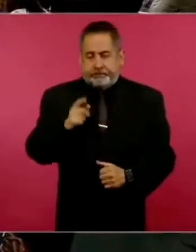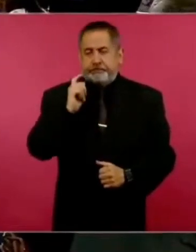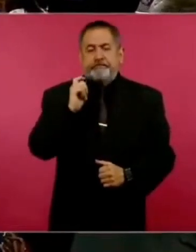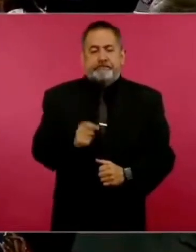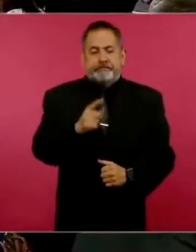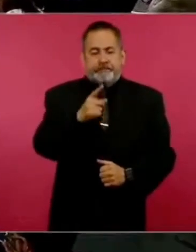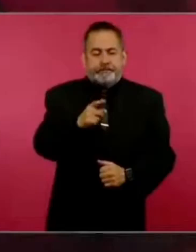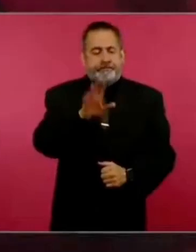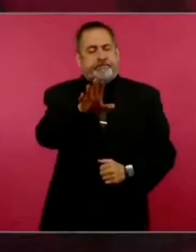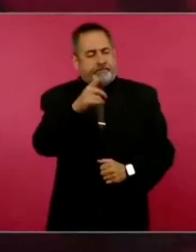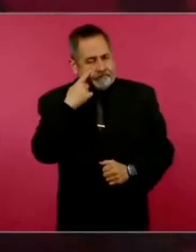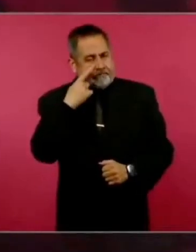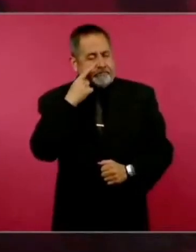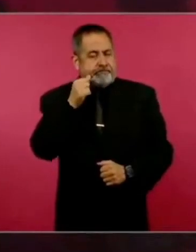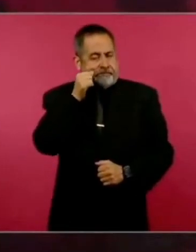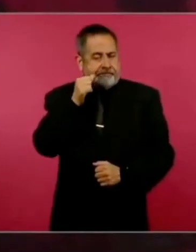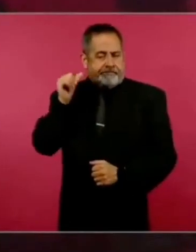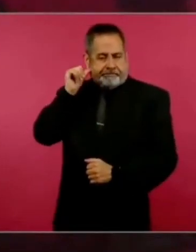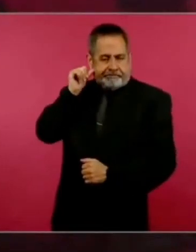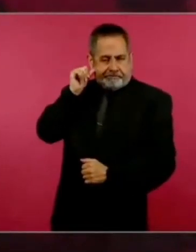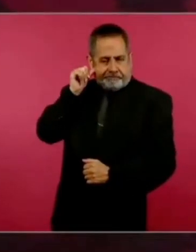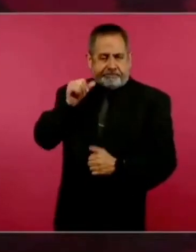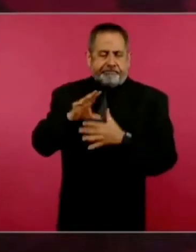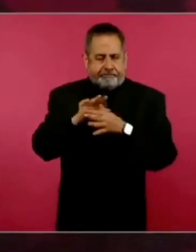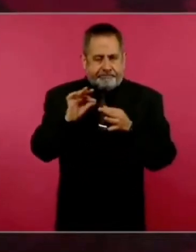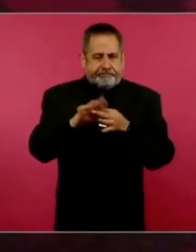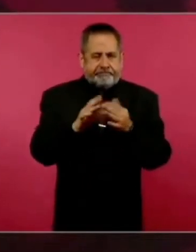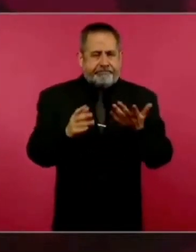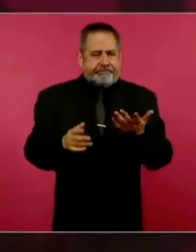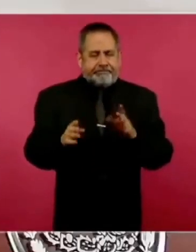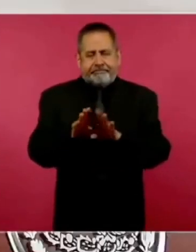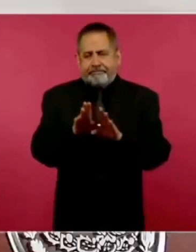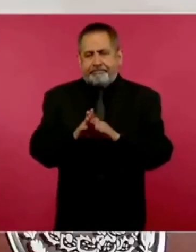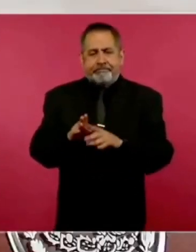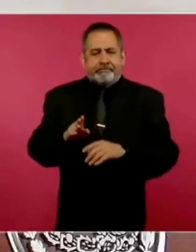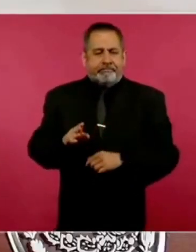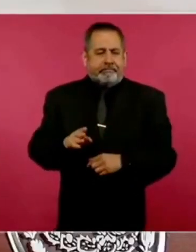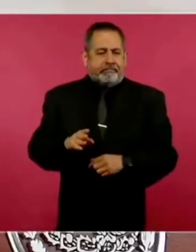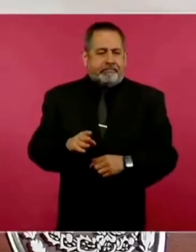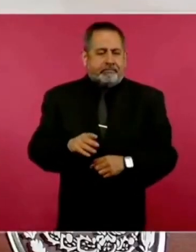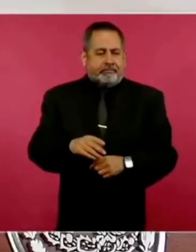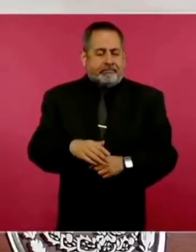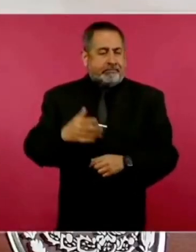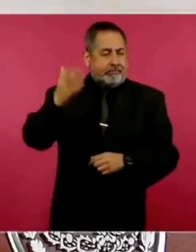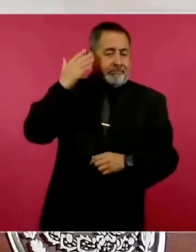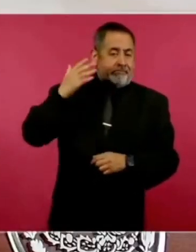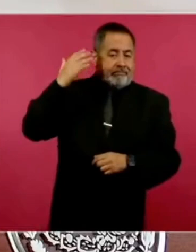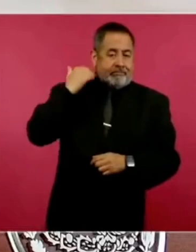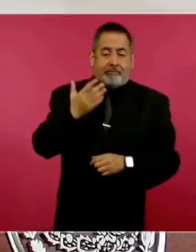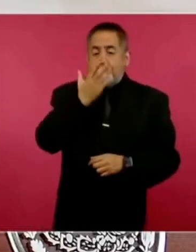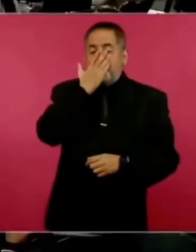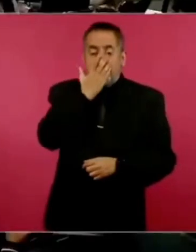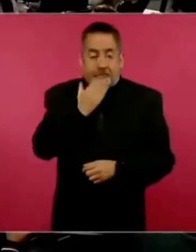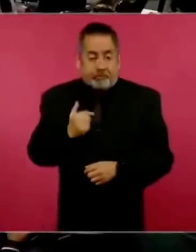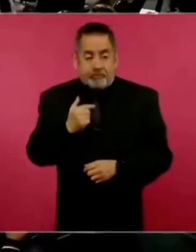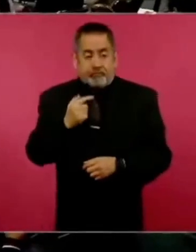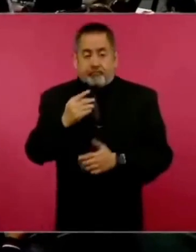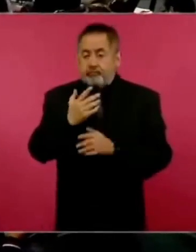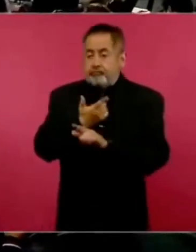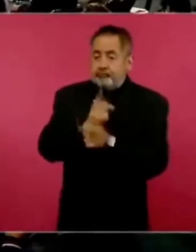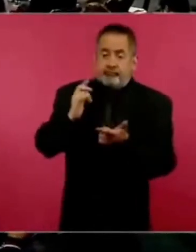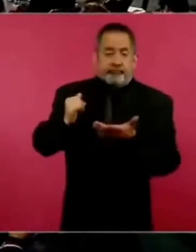Ayer hablábamos de cómo padecíamos de la antidemocracia y del autoritarismo